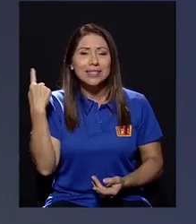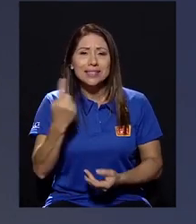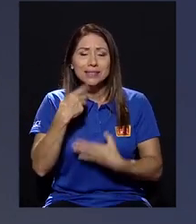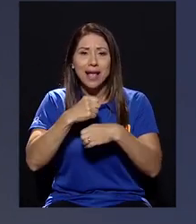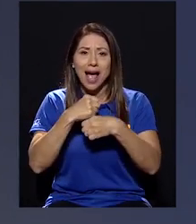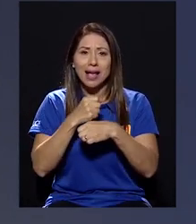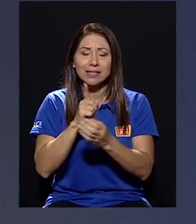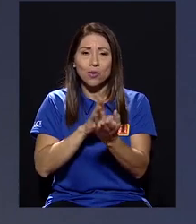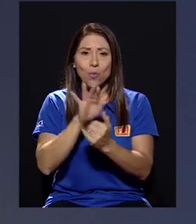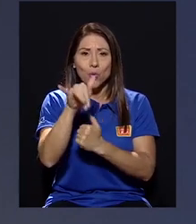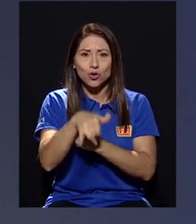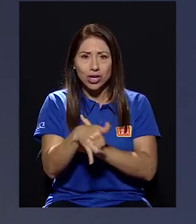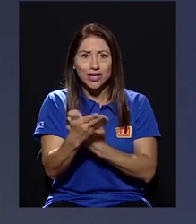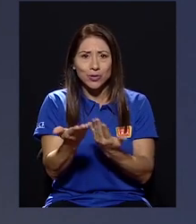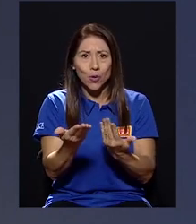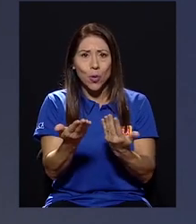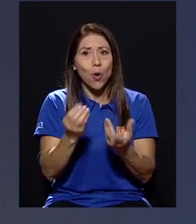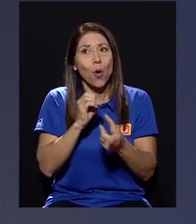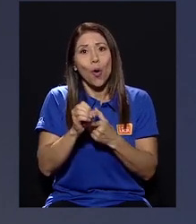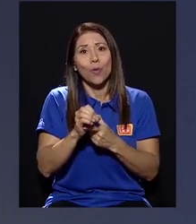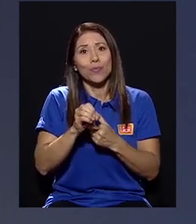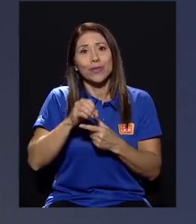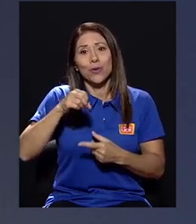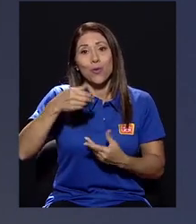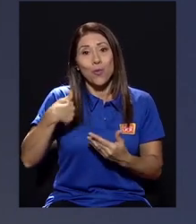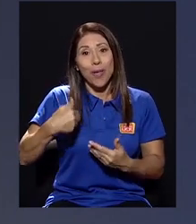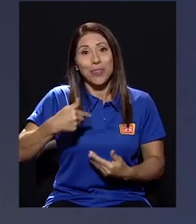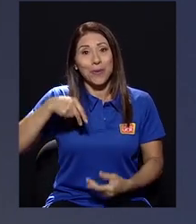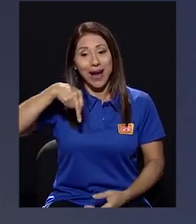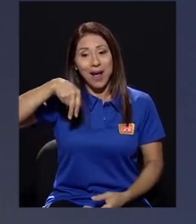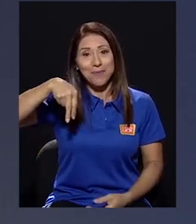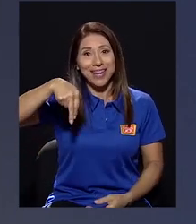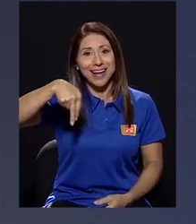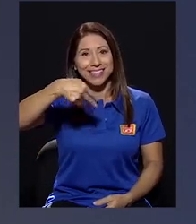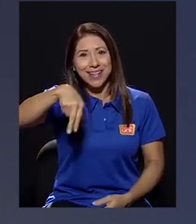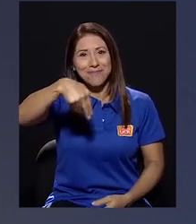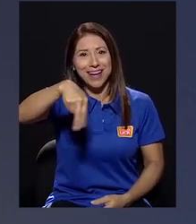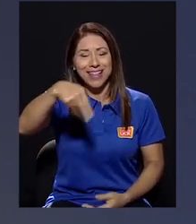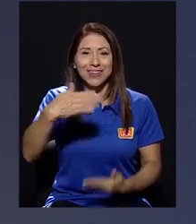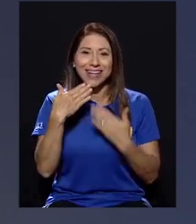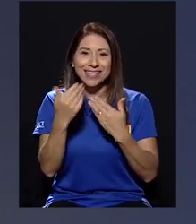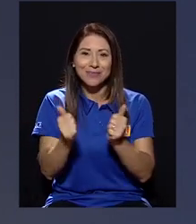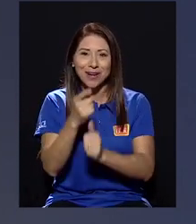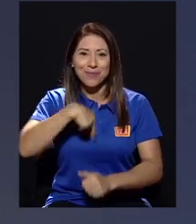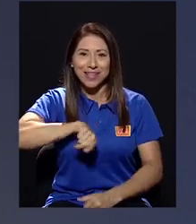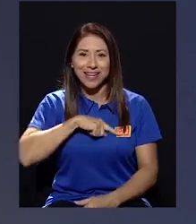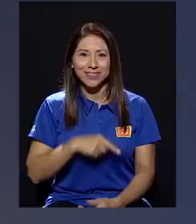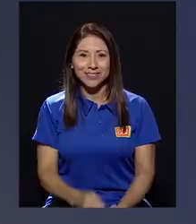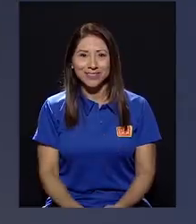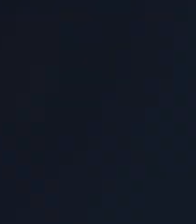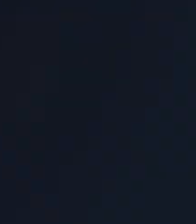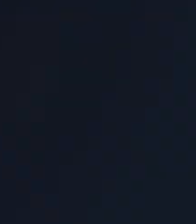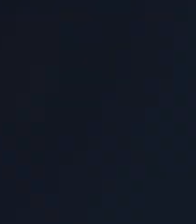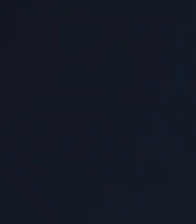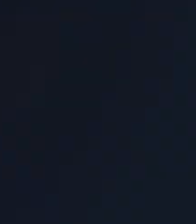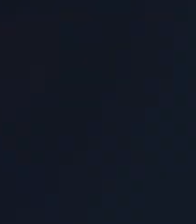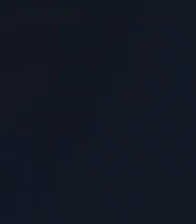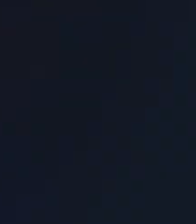hacen un proyecto e inclusive caminan, están bailando. Muchas gracias por acompañarnos.